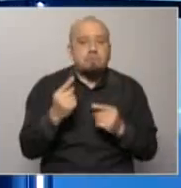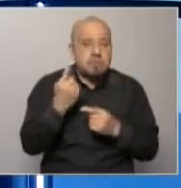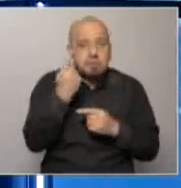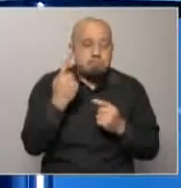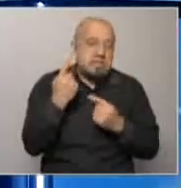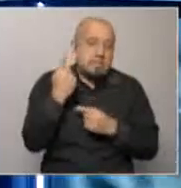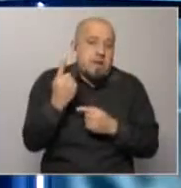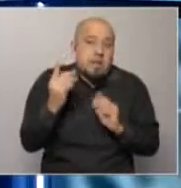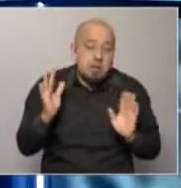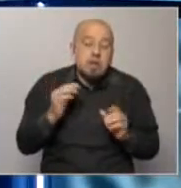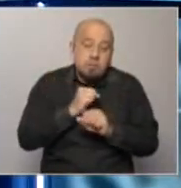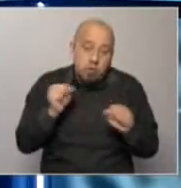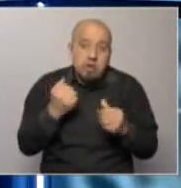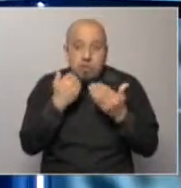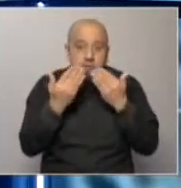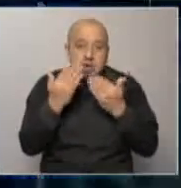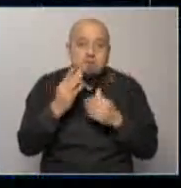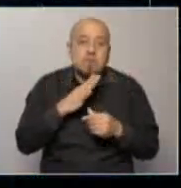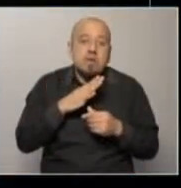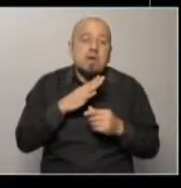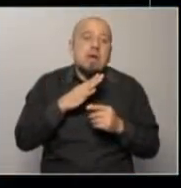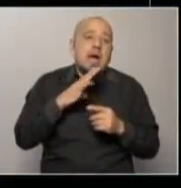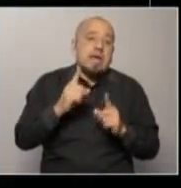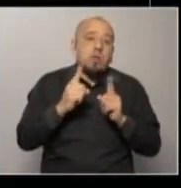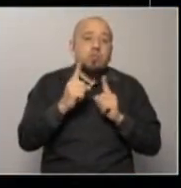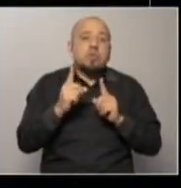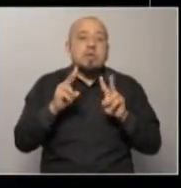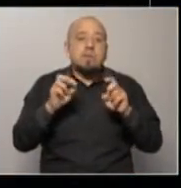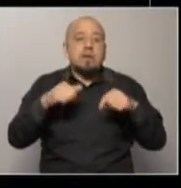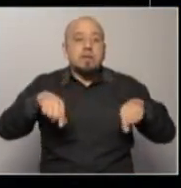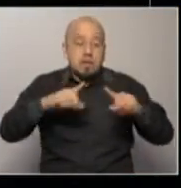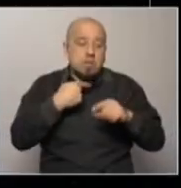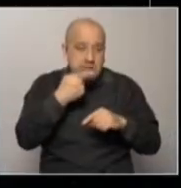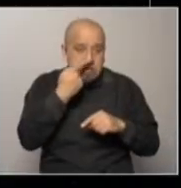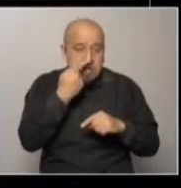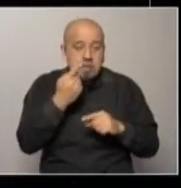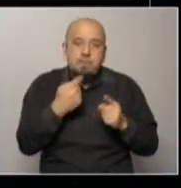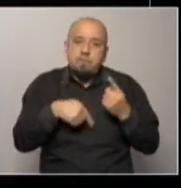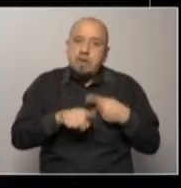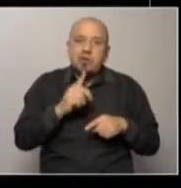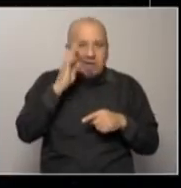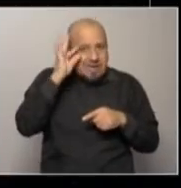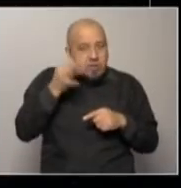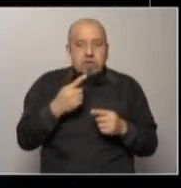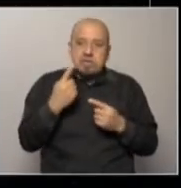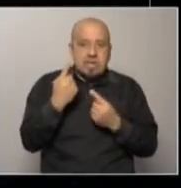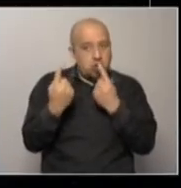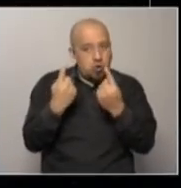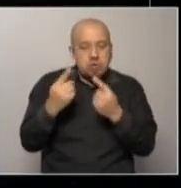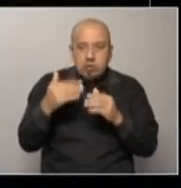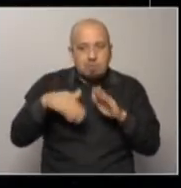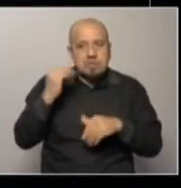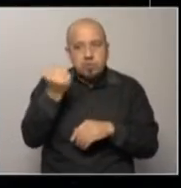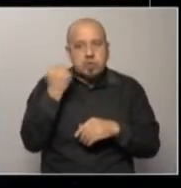otra cosa de lo que venía mirando, que hay algunas cosas de institucionalidad fiscal, interesante, pero creo que esas dos cosas son bastante claras.